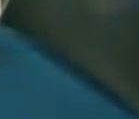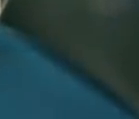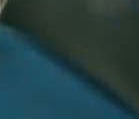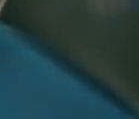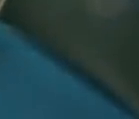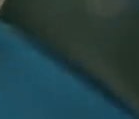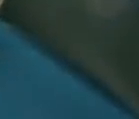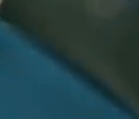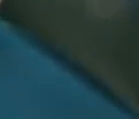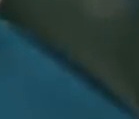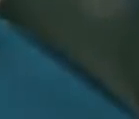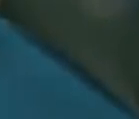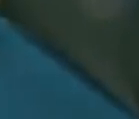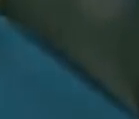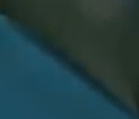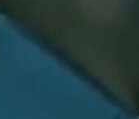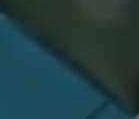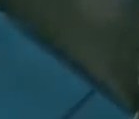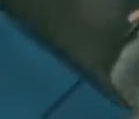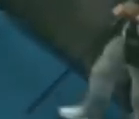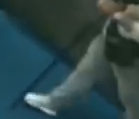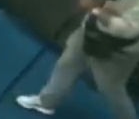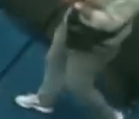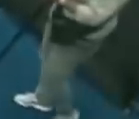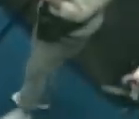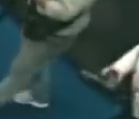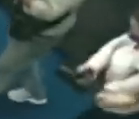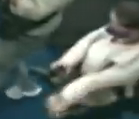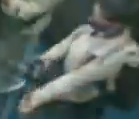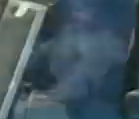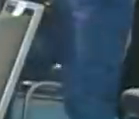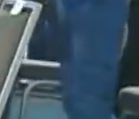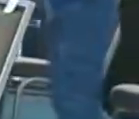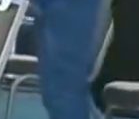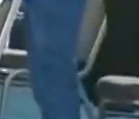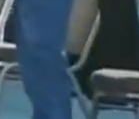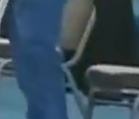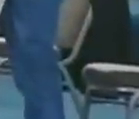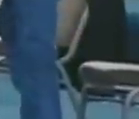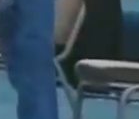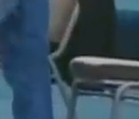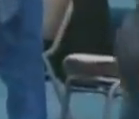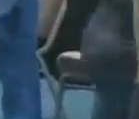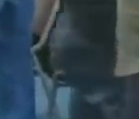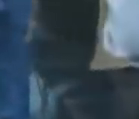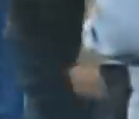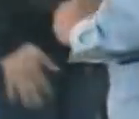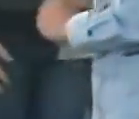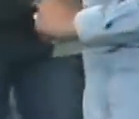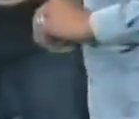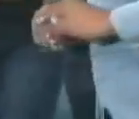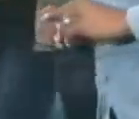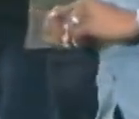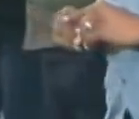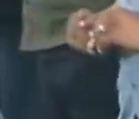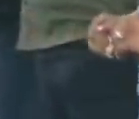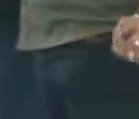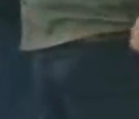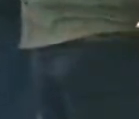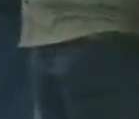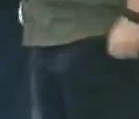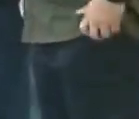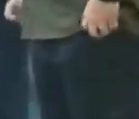¡viva la patria! jornada de trabajo dedicada al sistema nacional de ingreso universitario